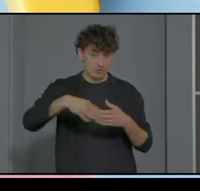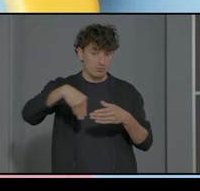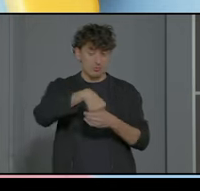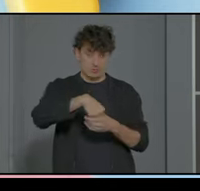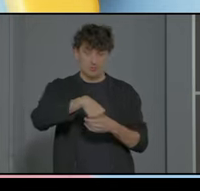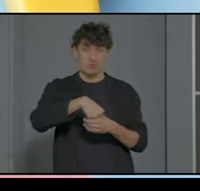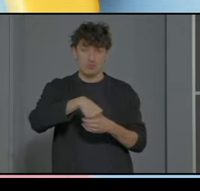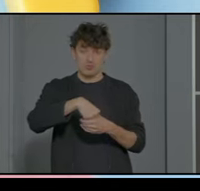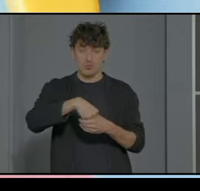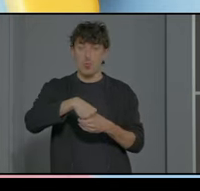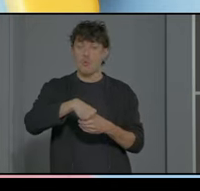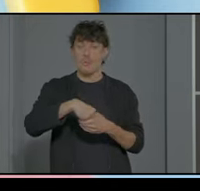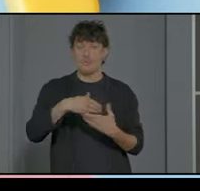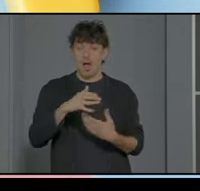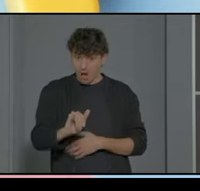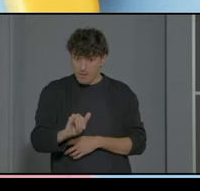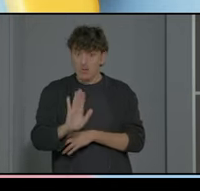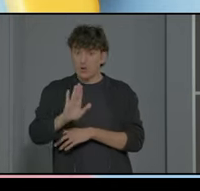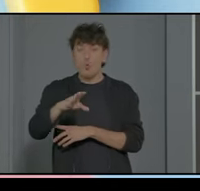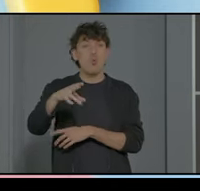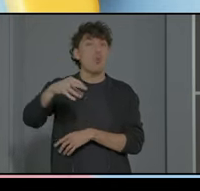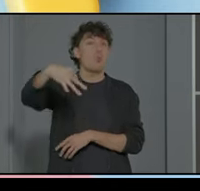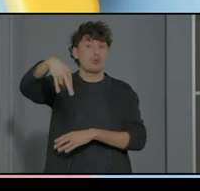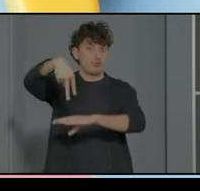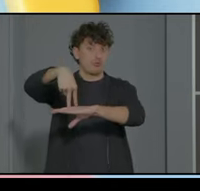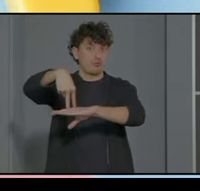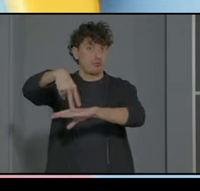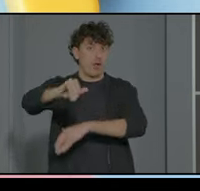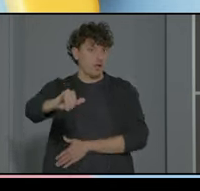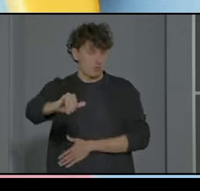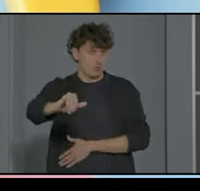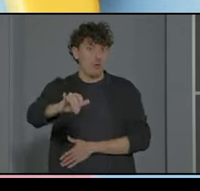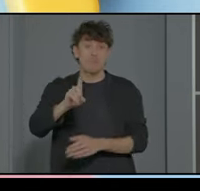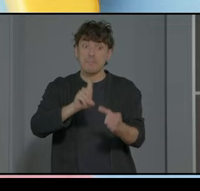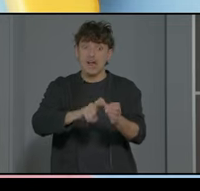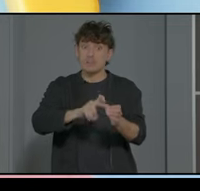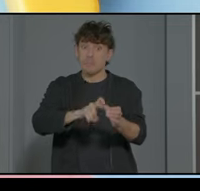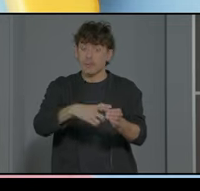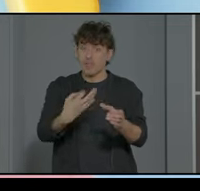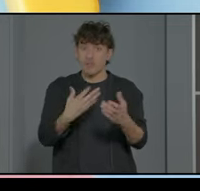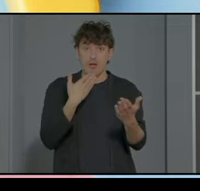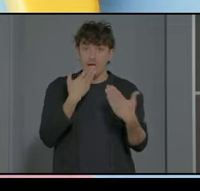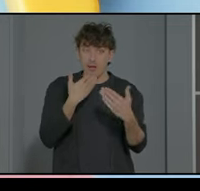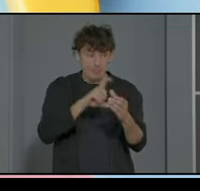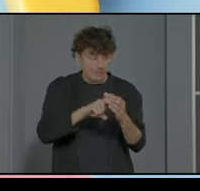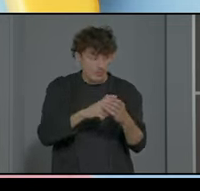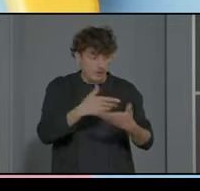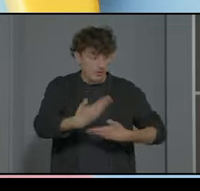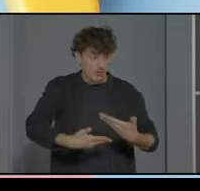necesario que estén presentes pero no es lo único tienen que participar obviamente las actividades que que el resto de compañeros participan